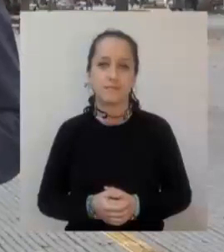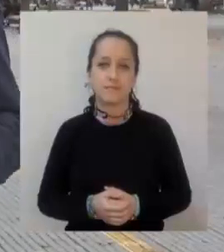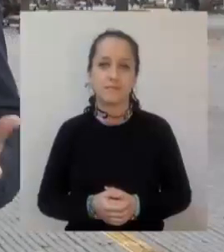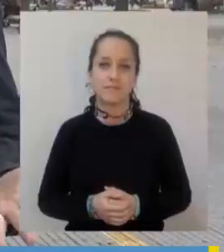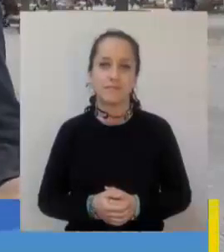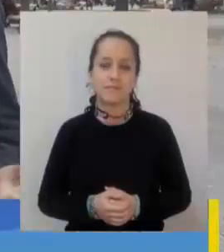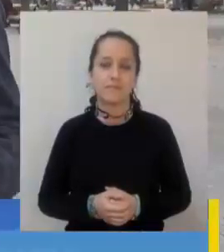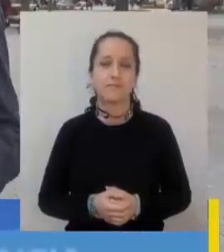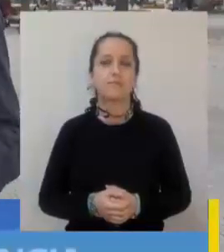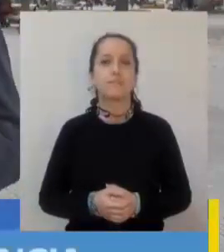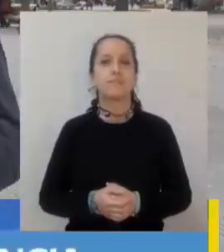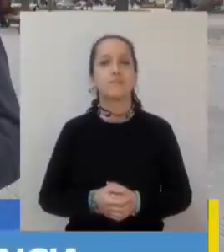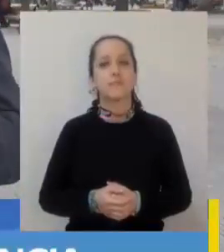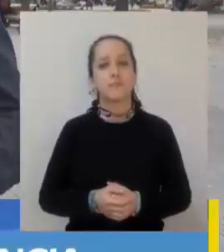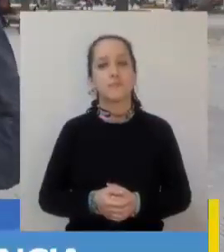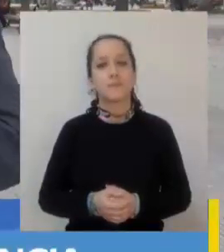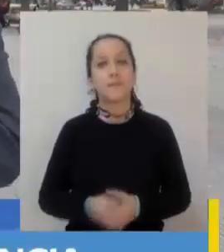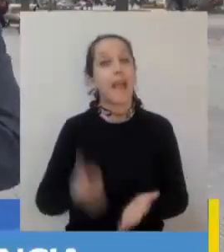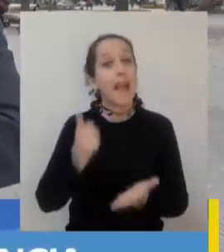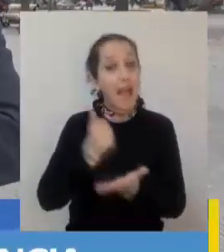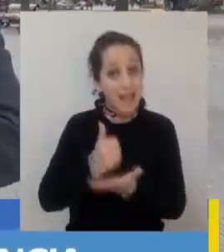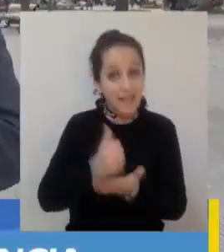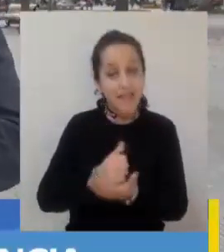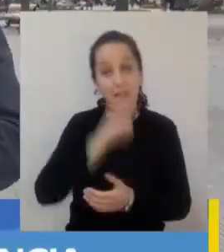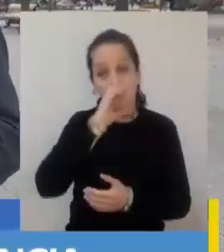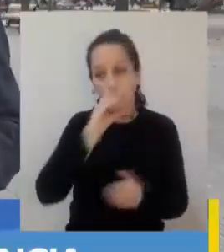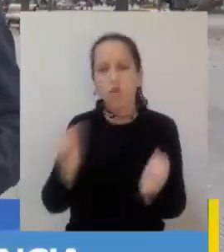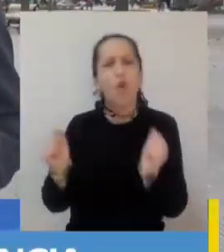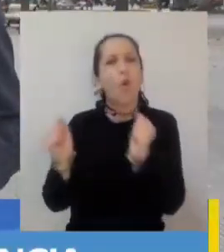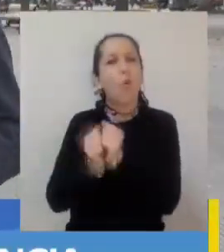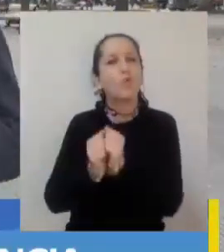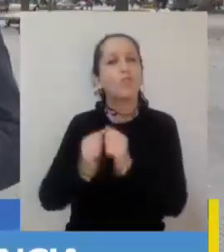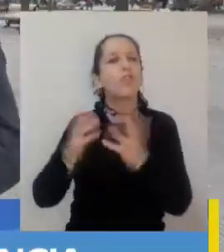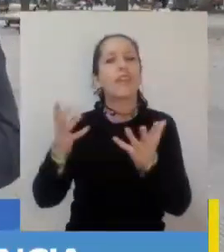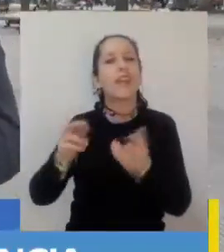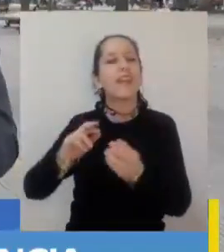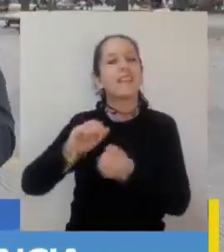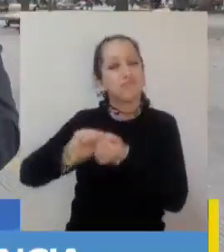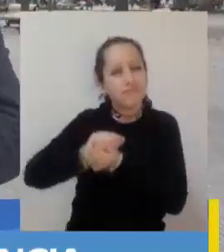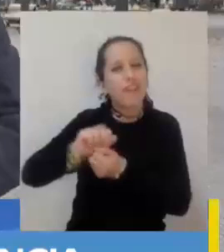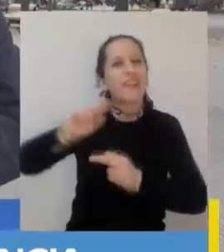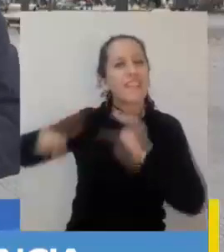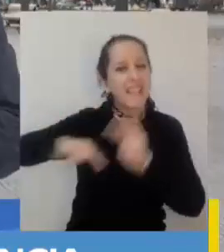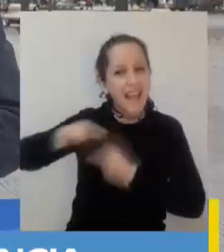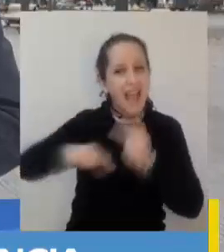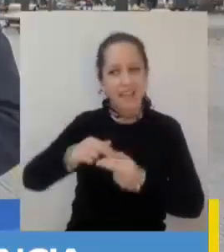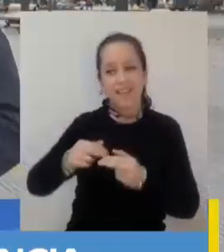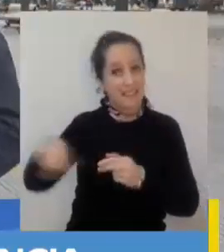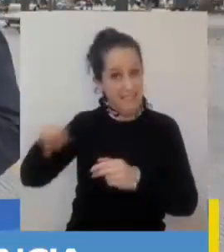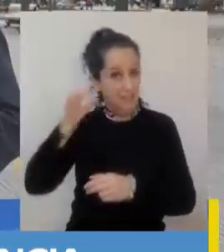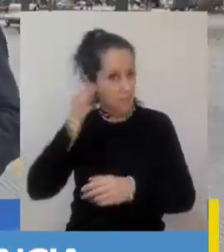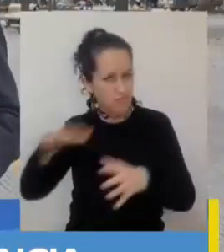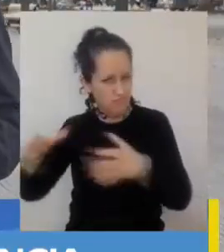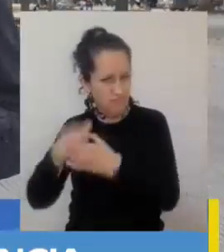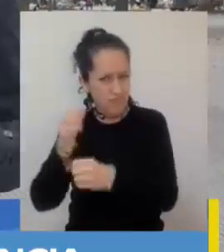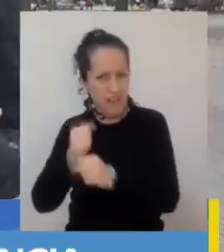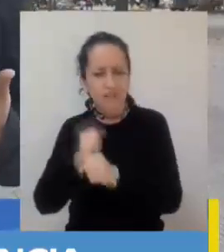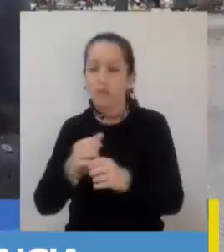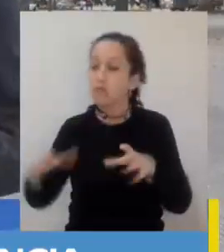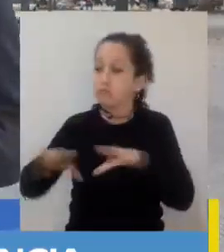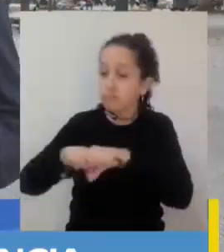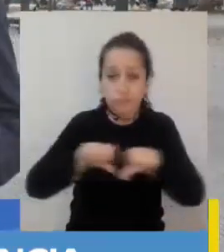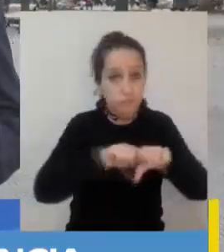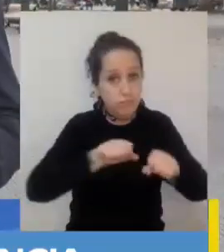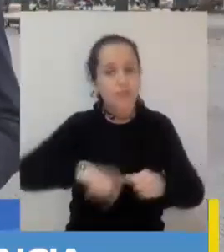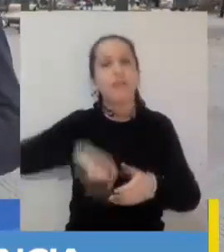El alcalde de Concepción, Resimple, junto a las recicladores de base, suscribieron un acuerdo que permitirá mejorar la gestión y las obligaciones